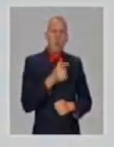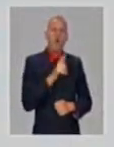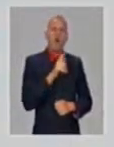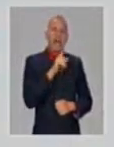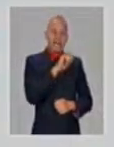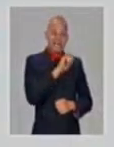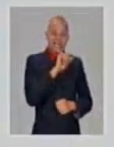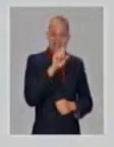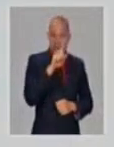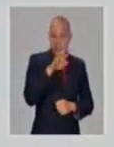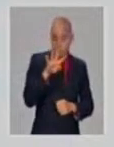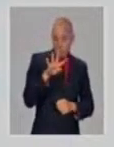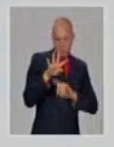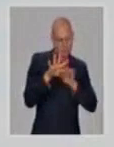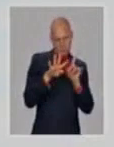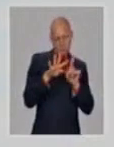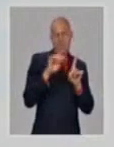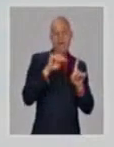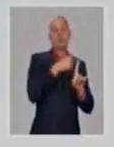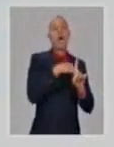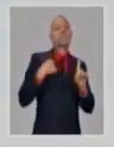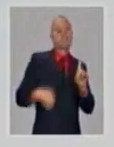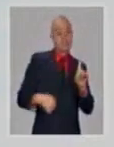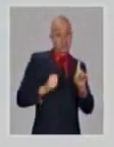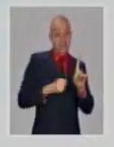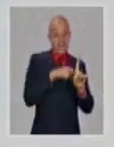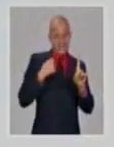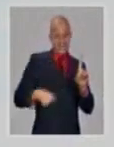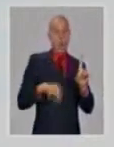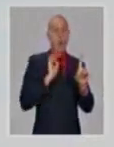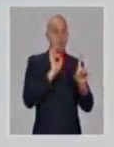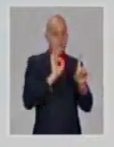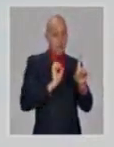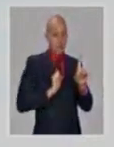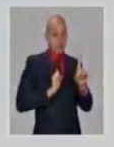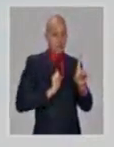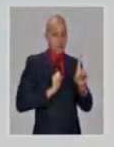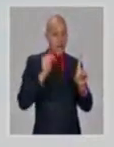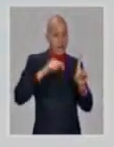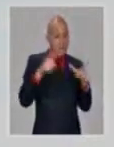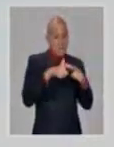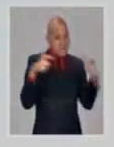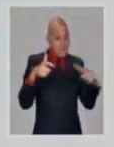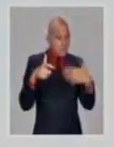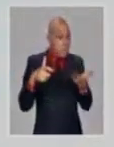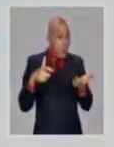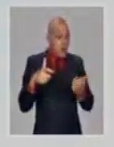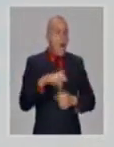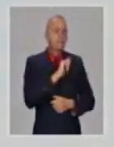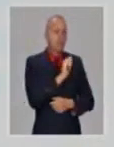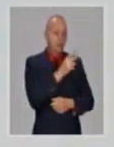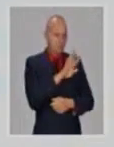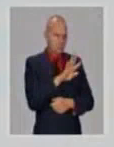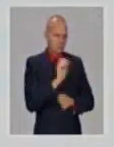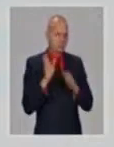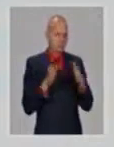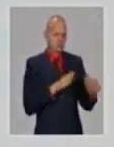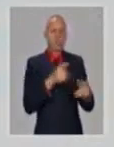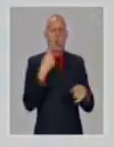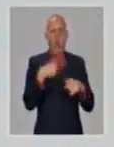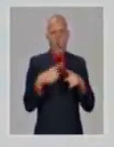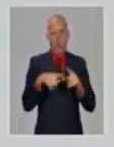614, que es la que predomina y sigue predominando. Hemos identificado la variante Sudáfrica, que en enero se